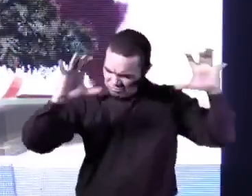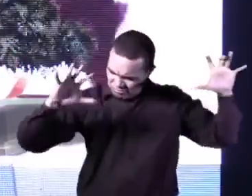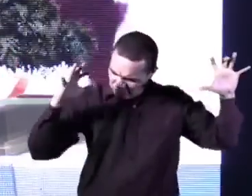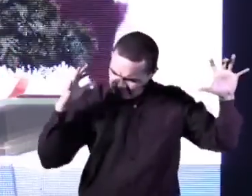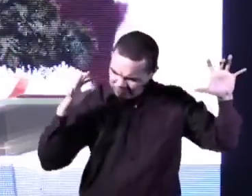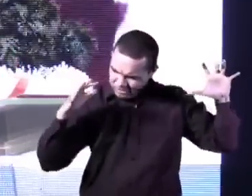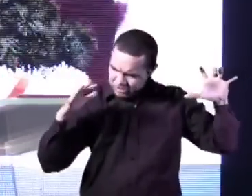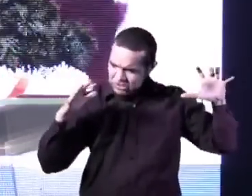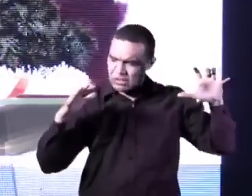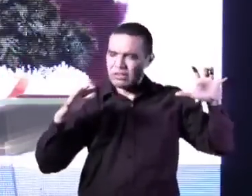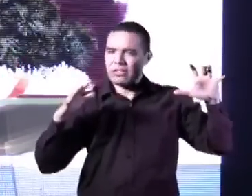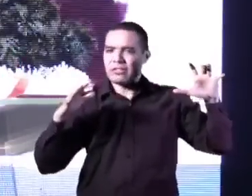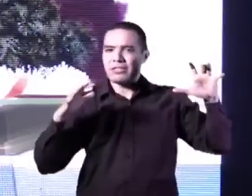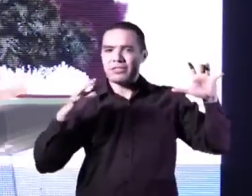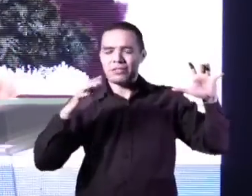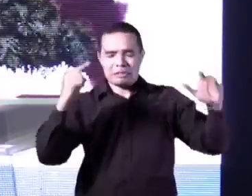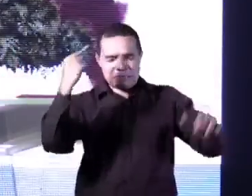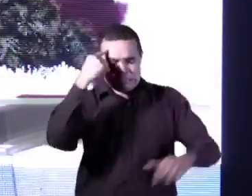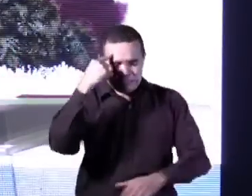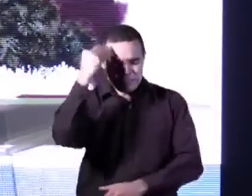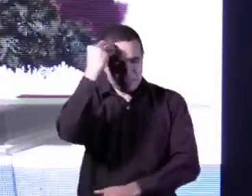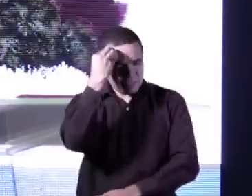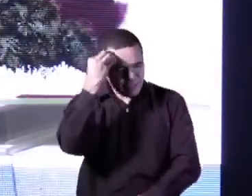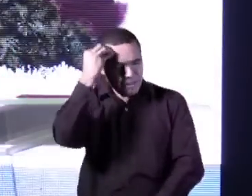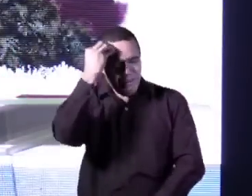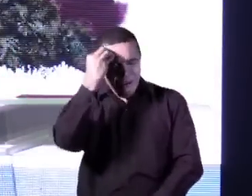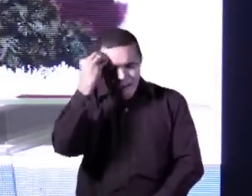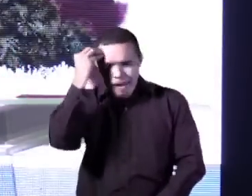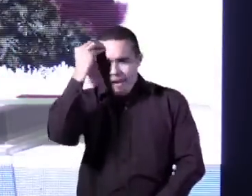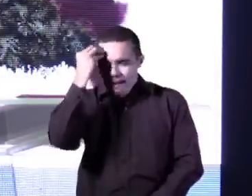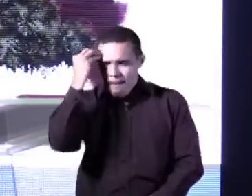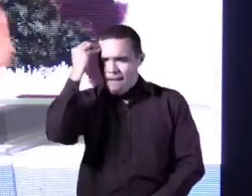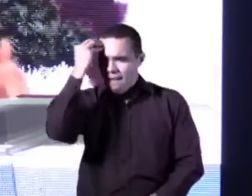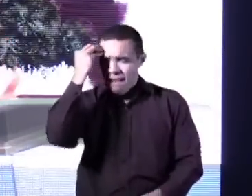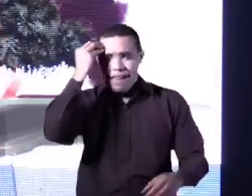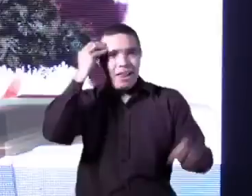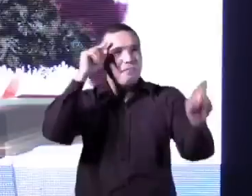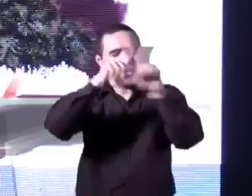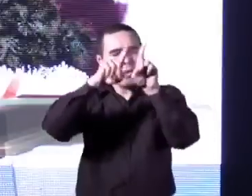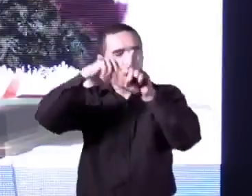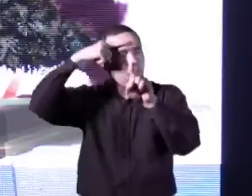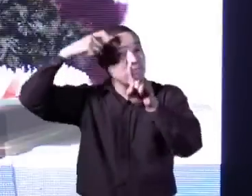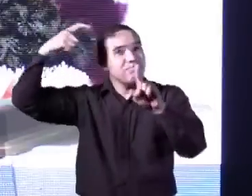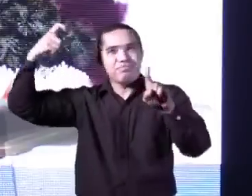me obsesionó durante años. Tuve pesadillas.